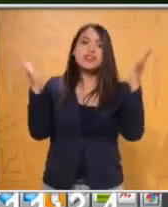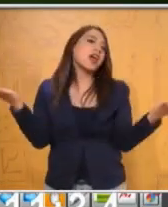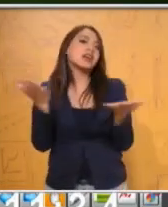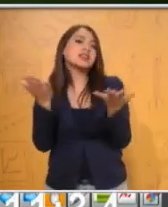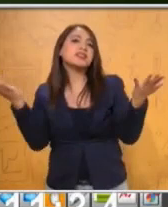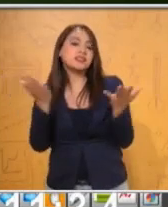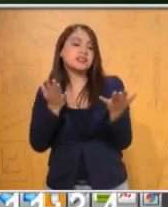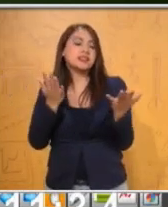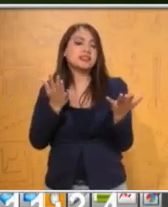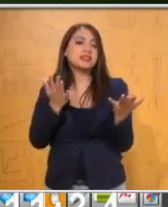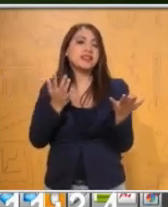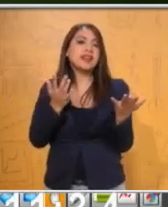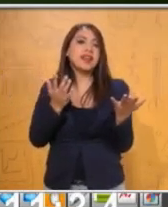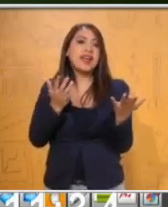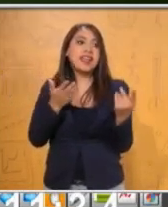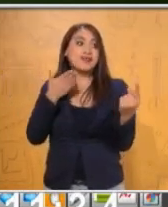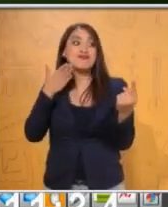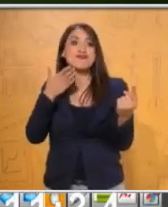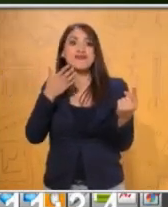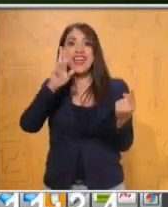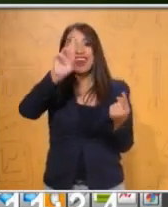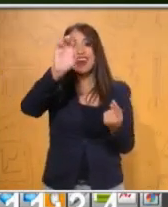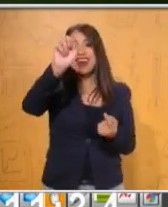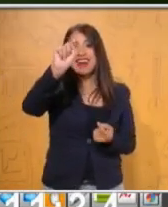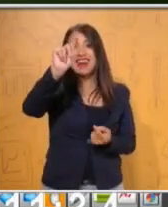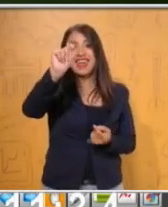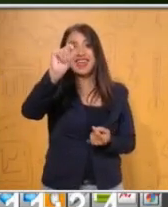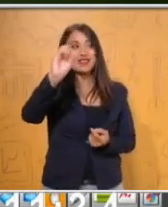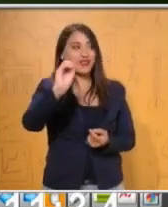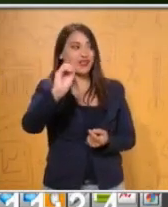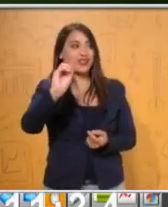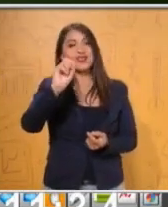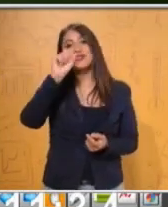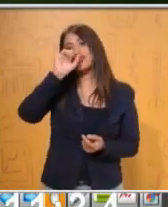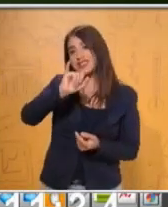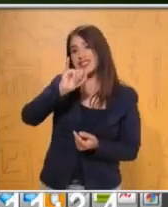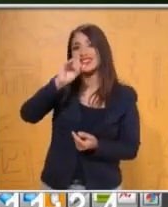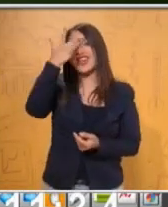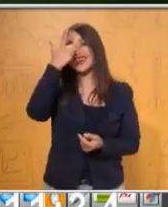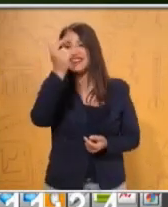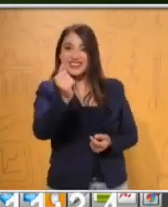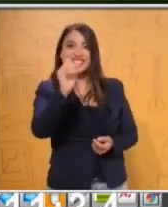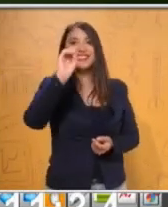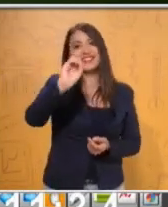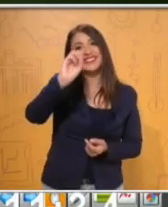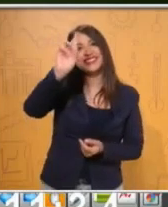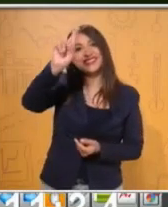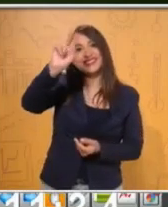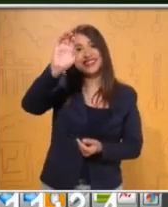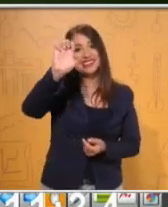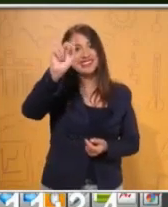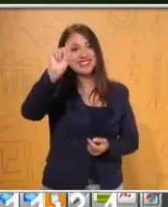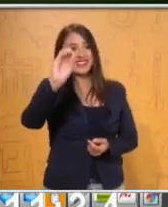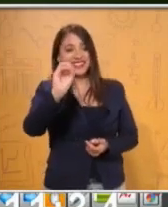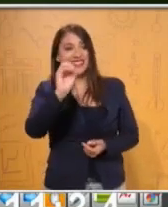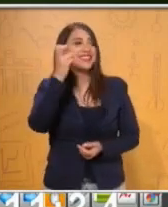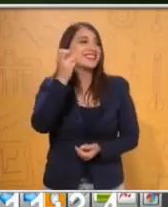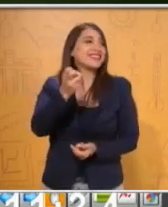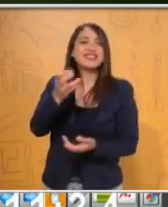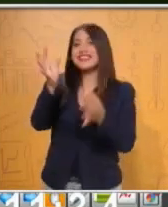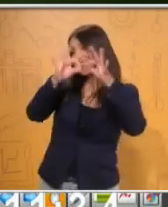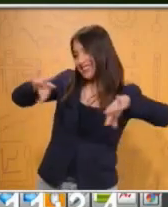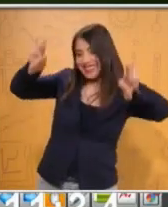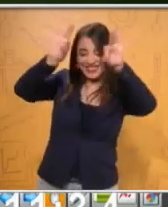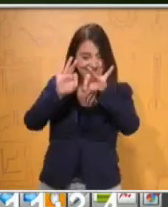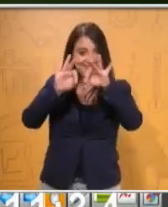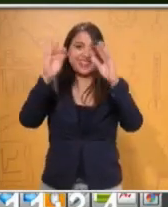en el reto de adivinanza o reto. Sí, es muy importante que si en casa no te sabes la adivinanza, tú